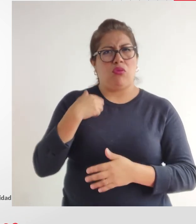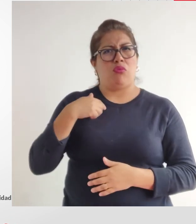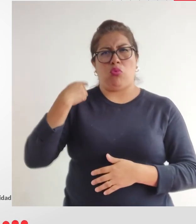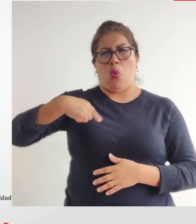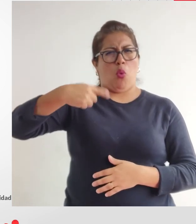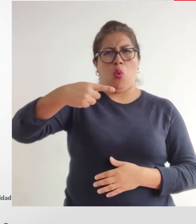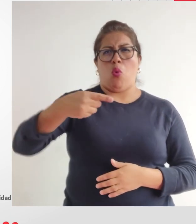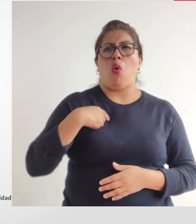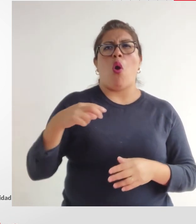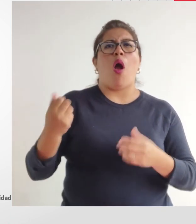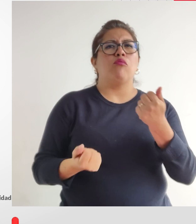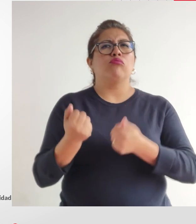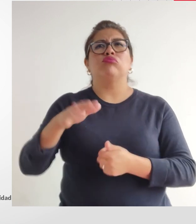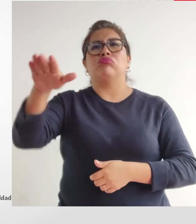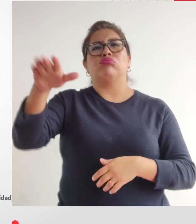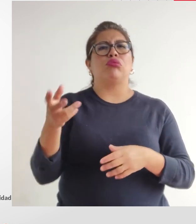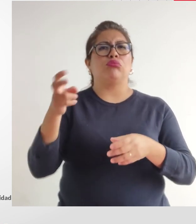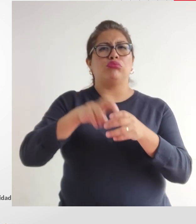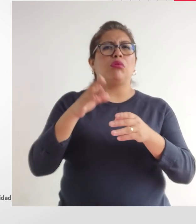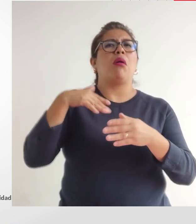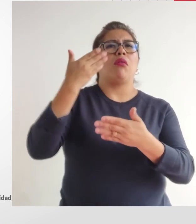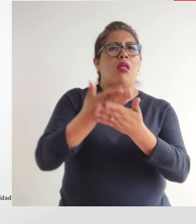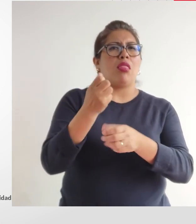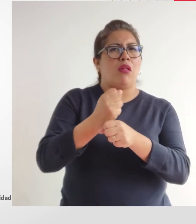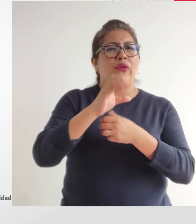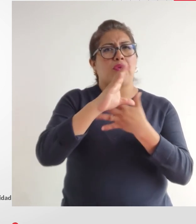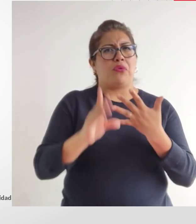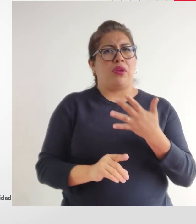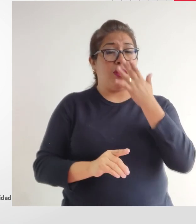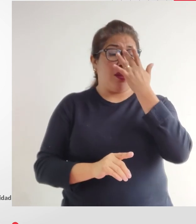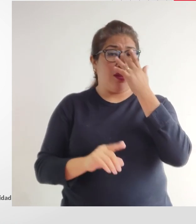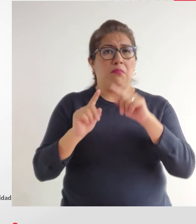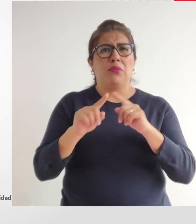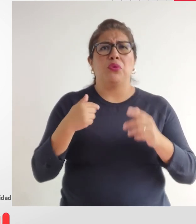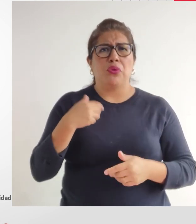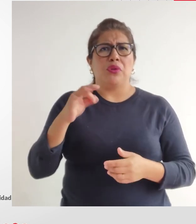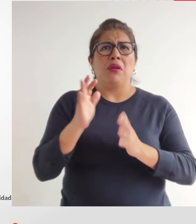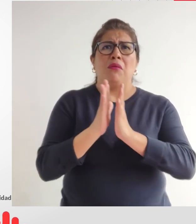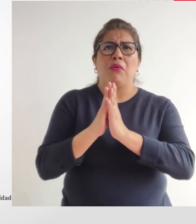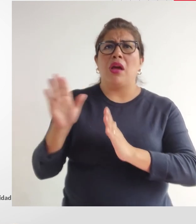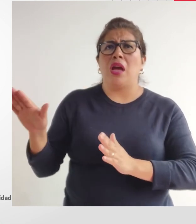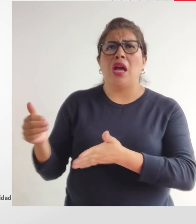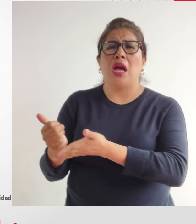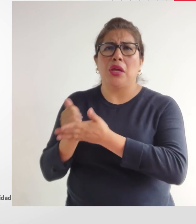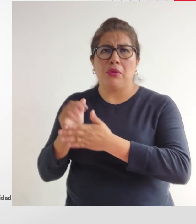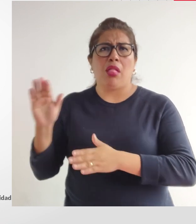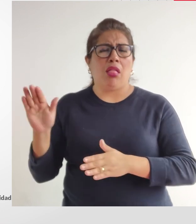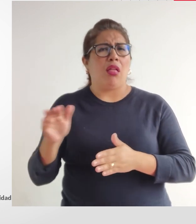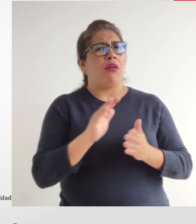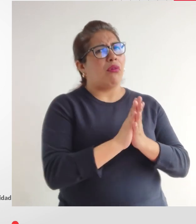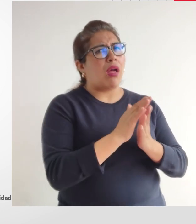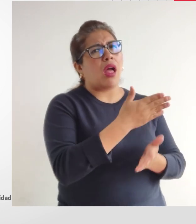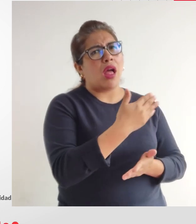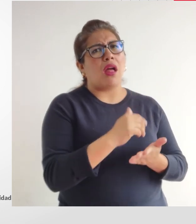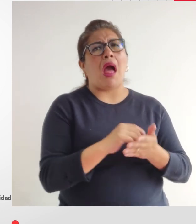a tomar el carro para llegar a Conadis pero me la paso mucho tiempo pidiendo por favor que me ayuden y